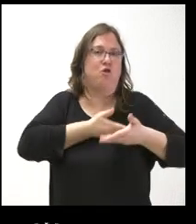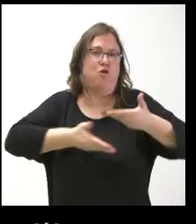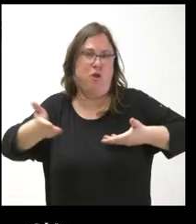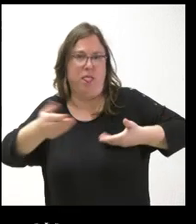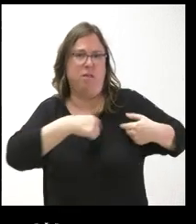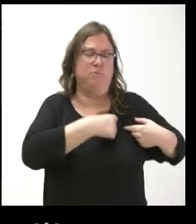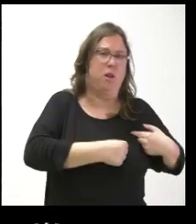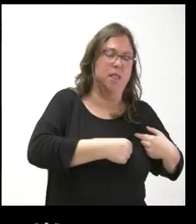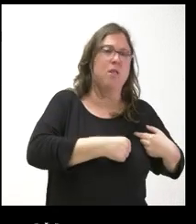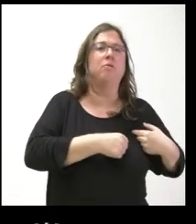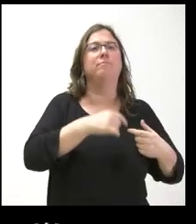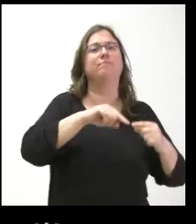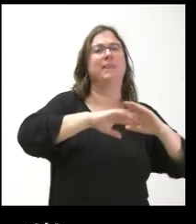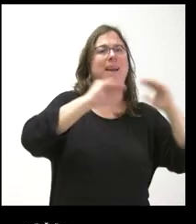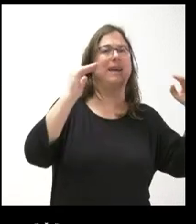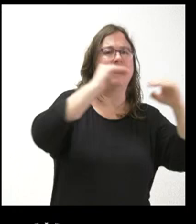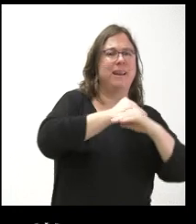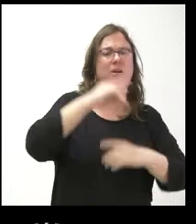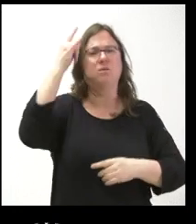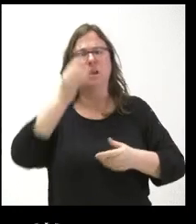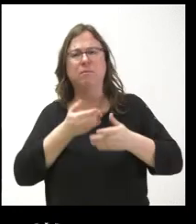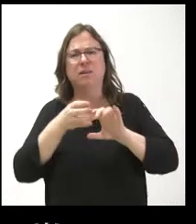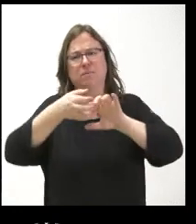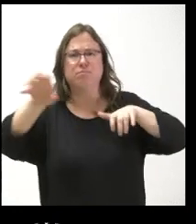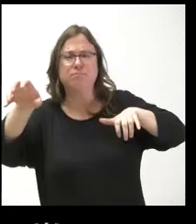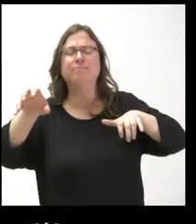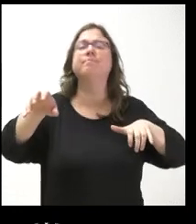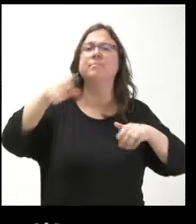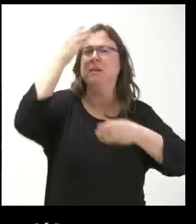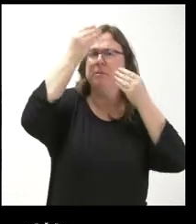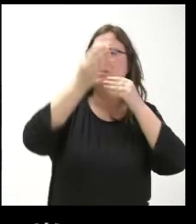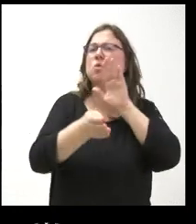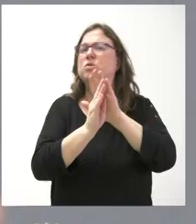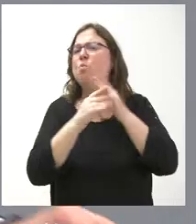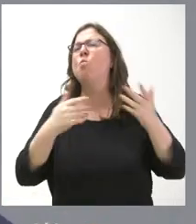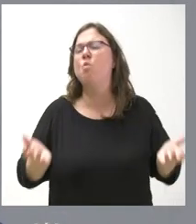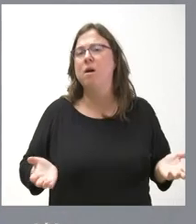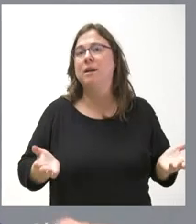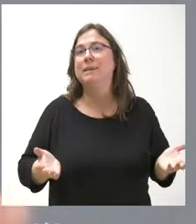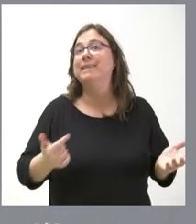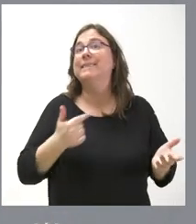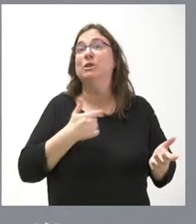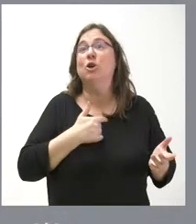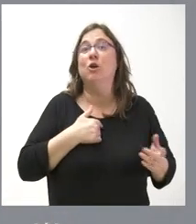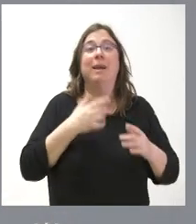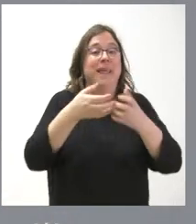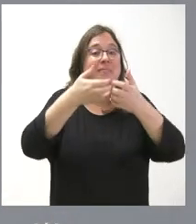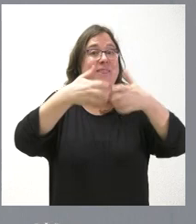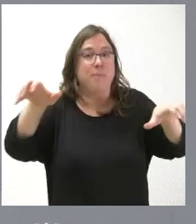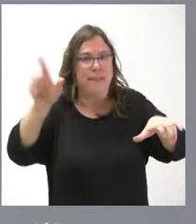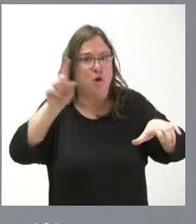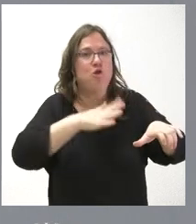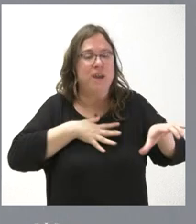Salamanca? No sé si esto les ha hecho recapacitar de alguna manera o si siguen adelante con ello. Nuestra idea no es dividir, nuestra idea es fortalecer